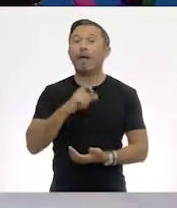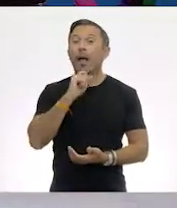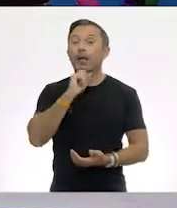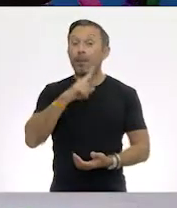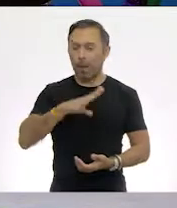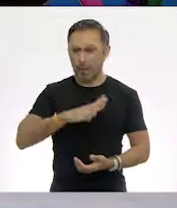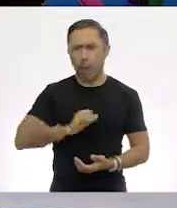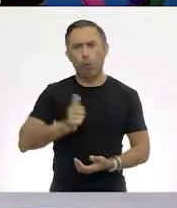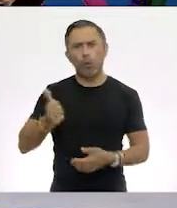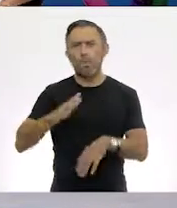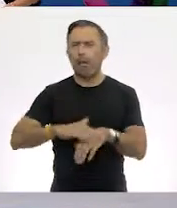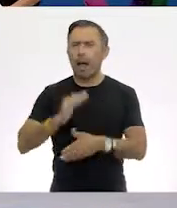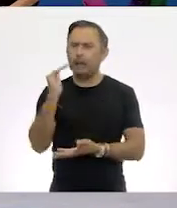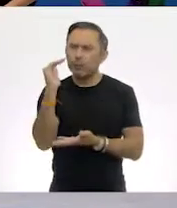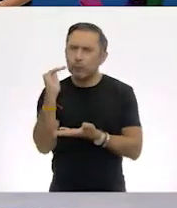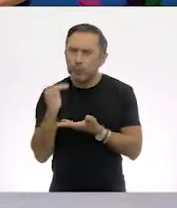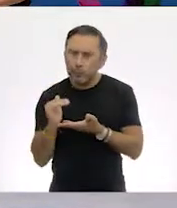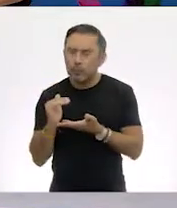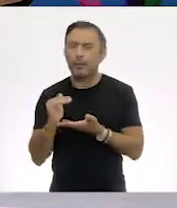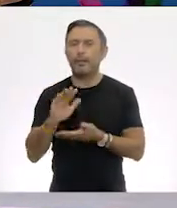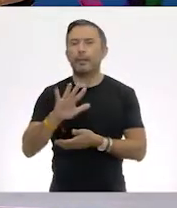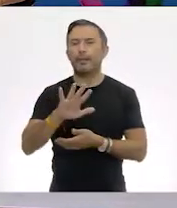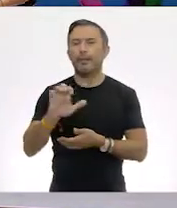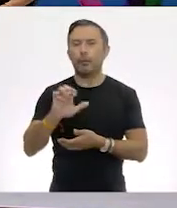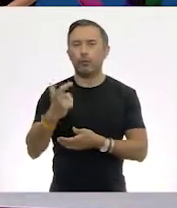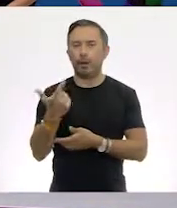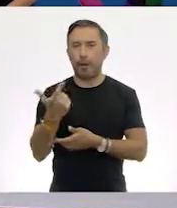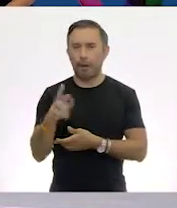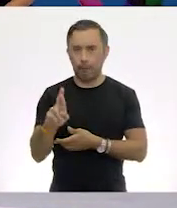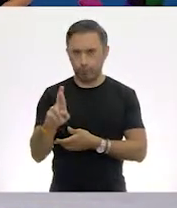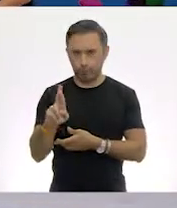pequeñitas de 500 gramos. ¡Exacto!